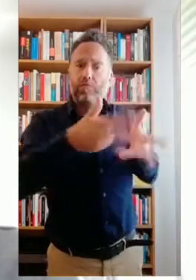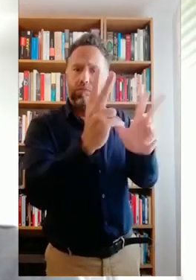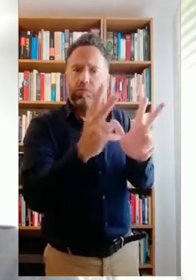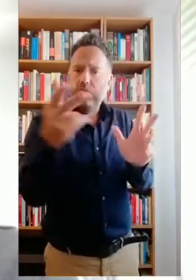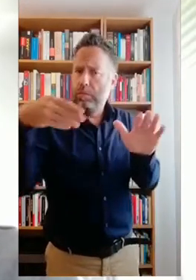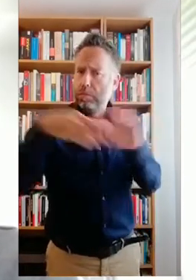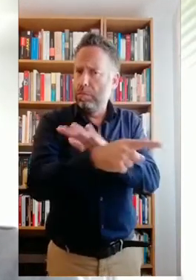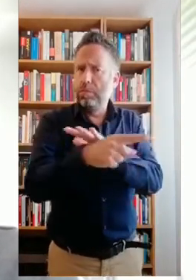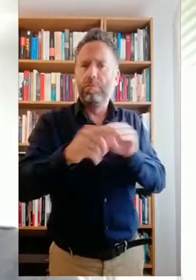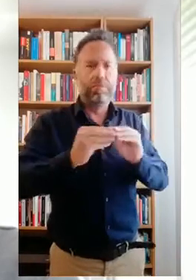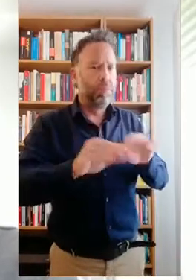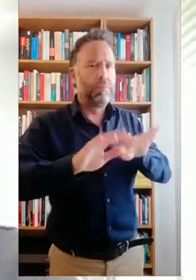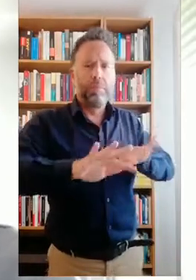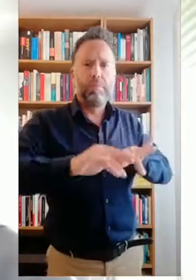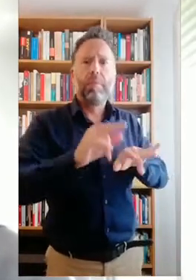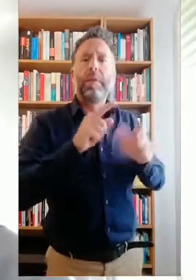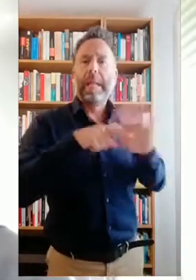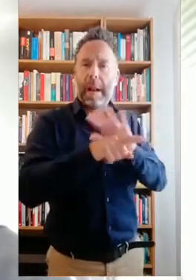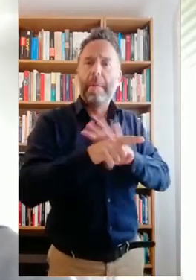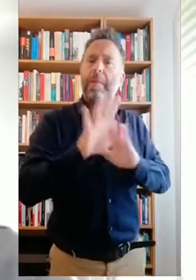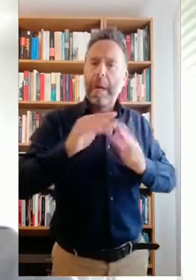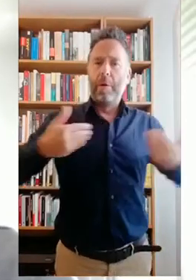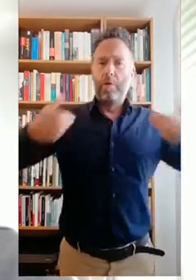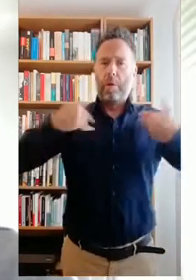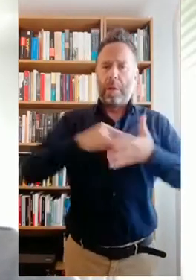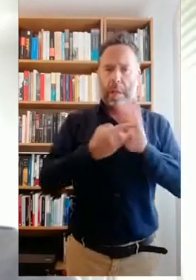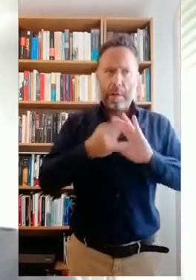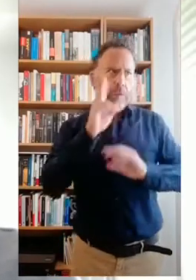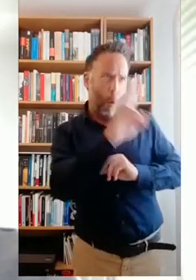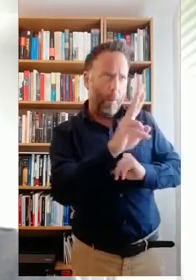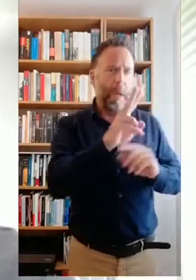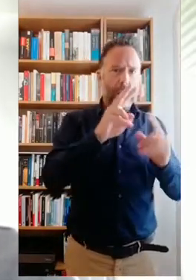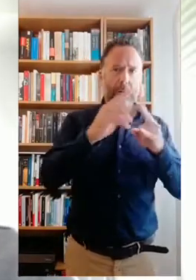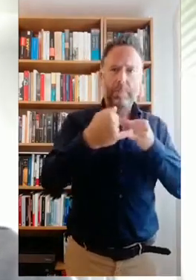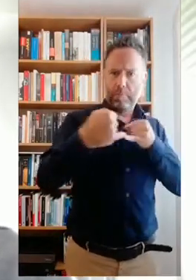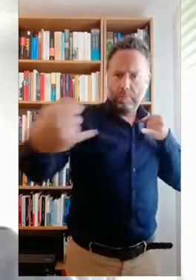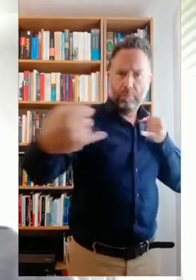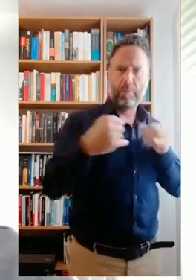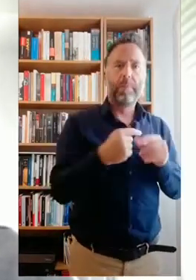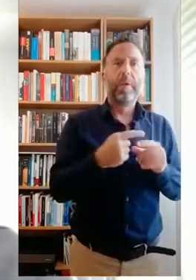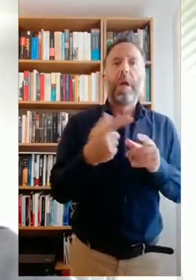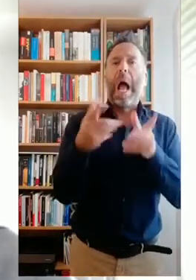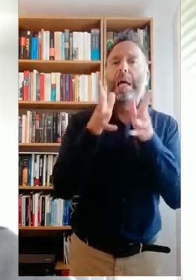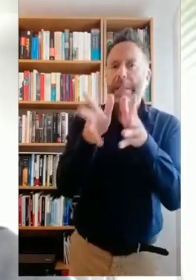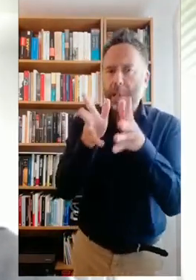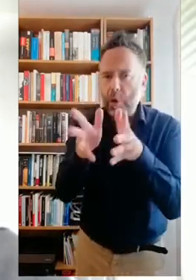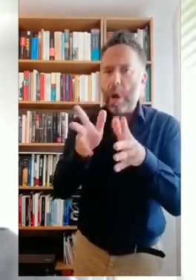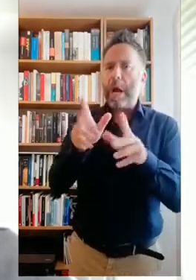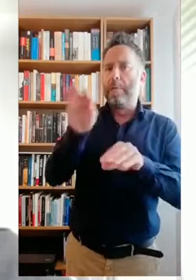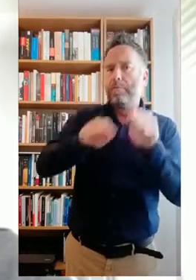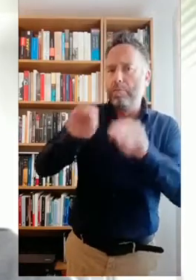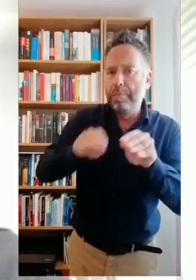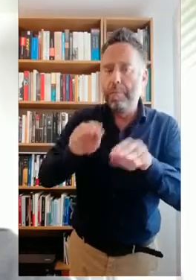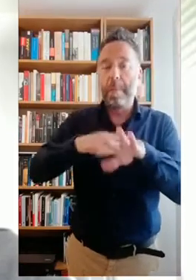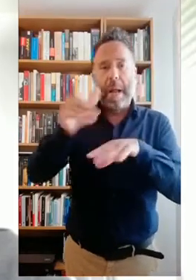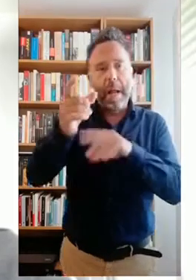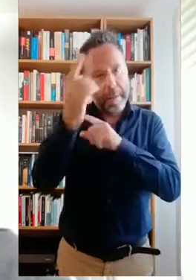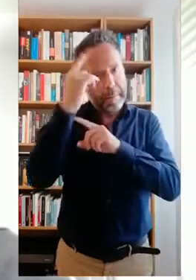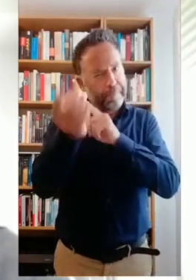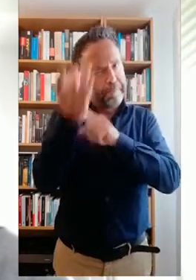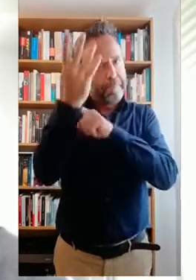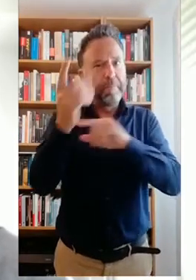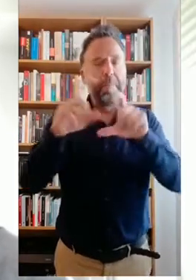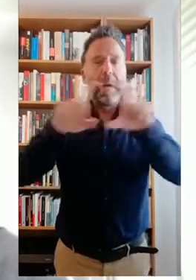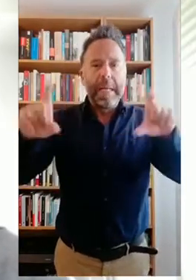para que podáis seguir realizando trámites. De esa forma, os vais a encontrar que nuestros técnicos de la unidad de empresa os van a asesorar a vosotros, a esos emprendedores,